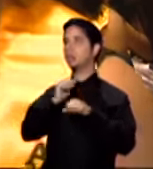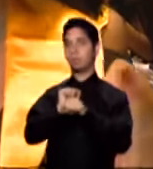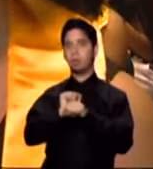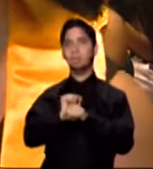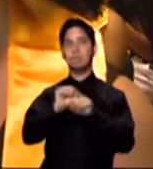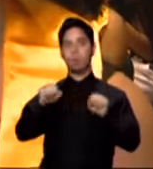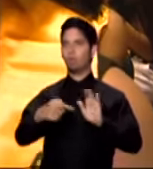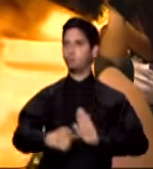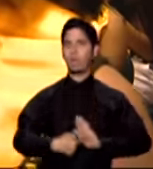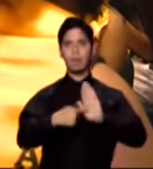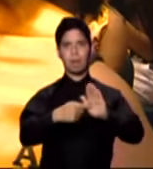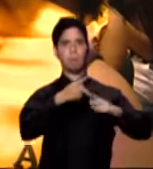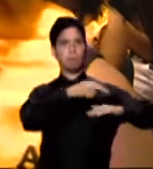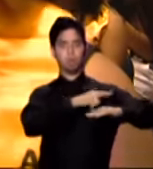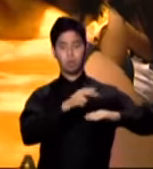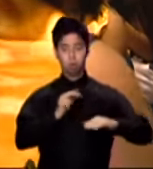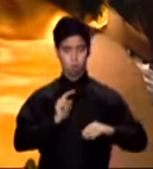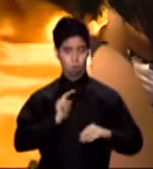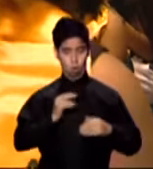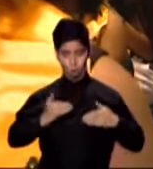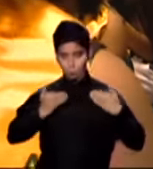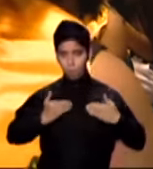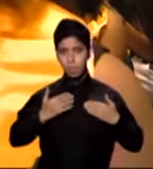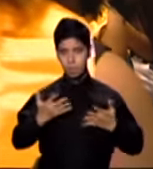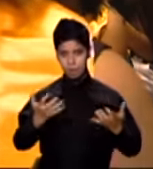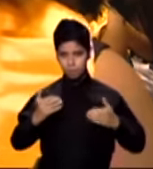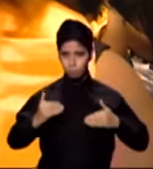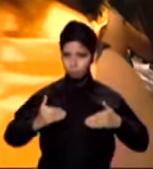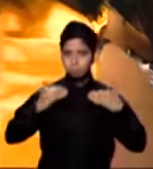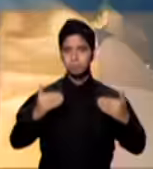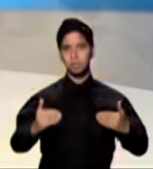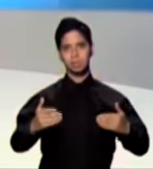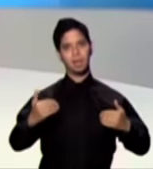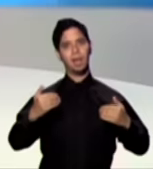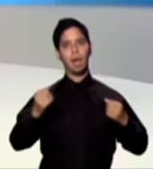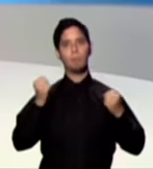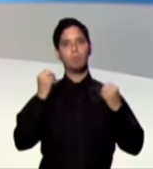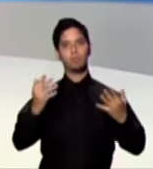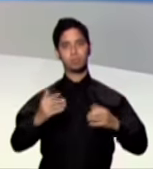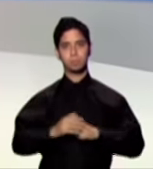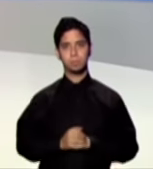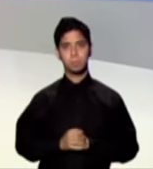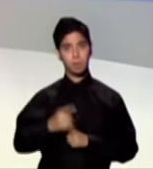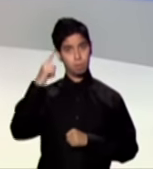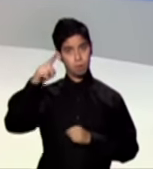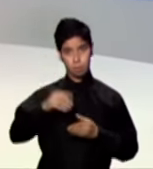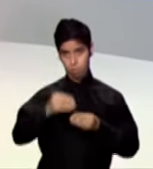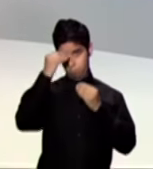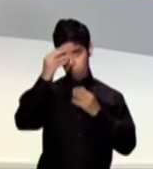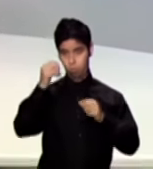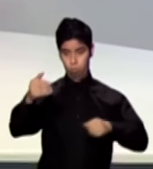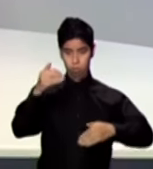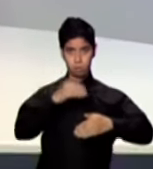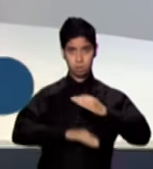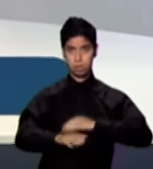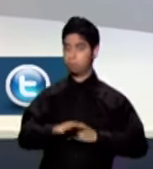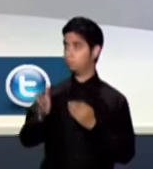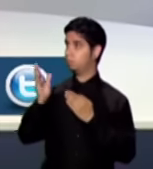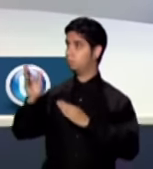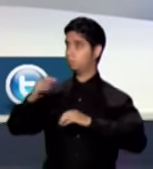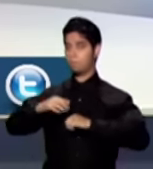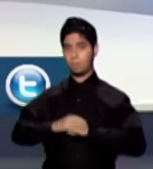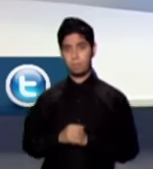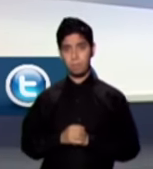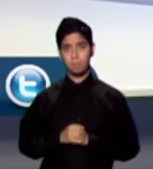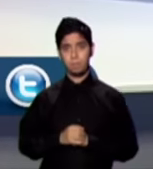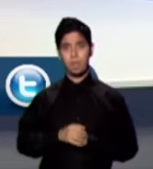jóvenes, que echamos hacia adelante y que podemos apuntar un poquito más a nuestro país. Y para ver esta y otra noticia, visiten nuestra página WPR